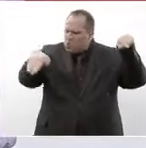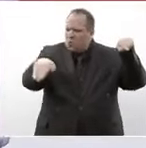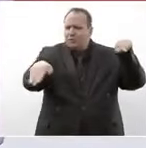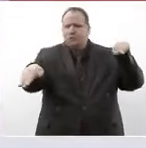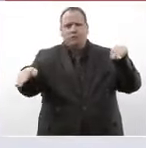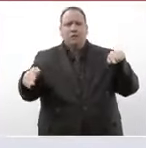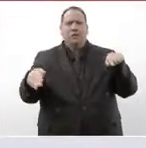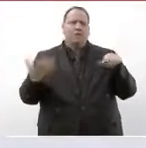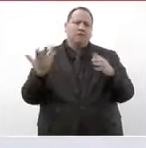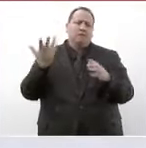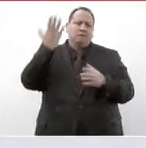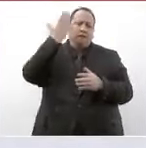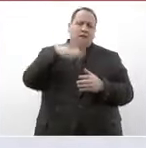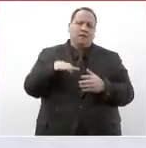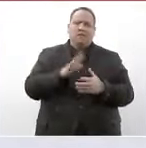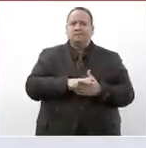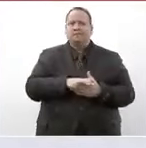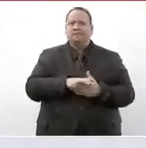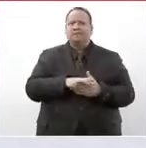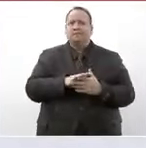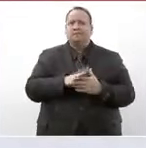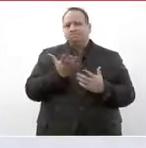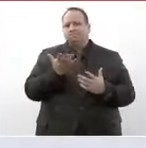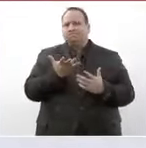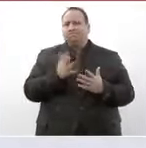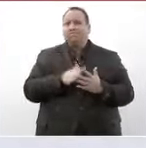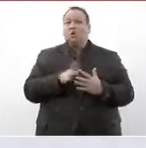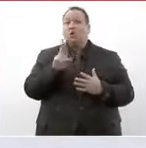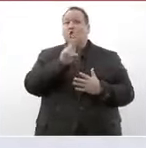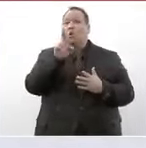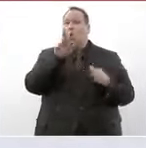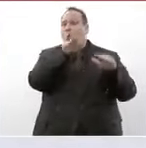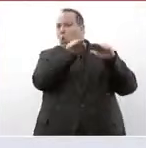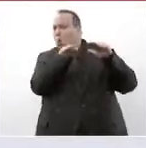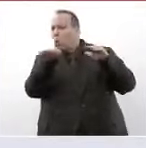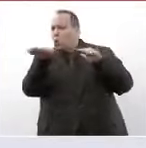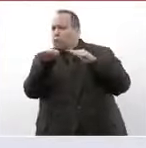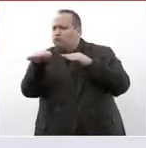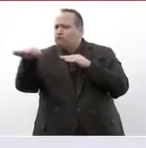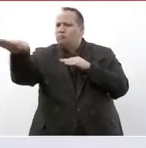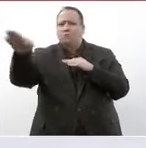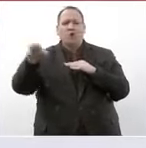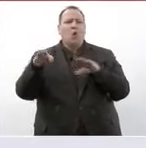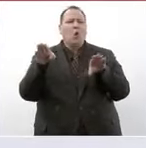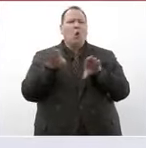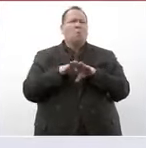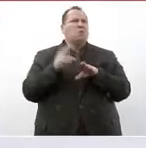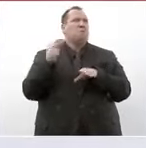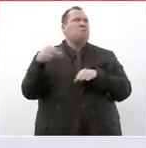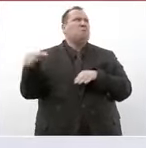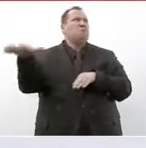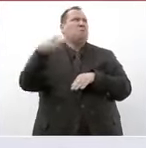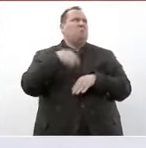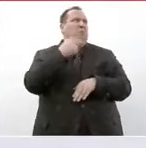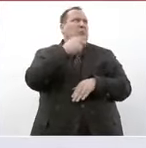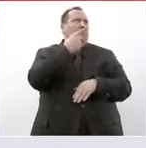la salida hacia Rosarito no quiero decir cómo se llama ahí